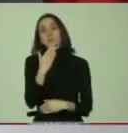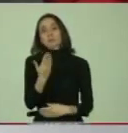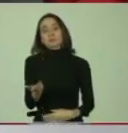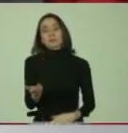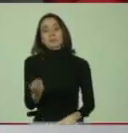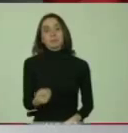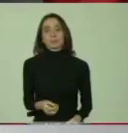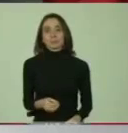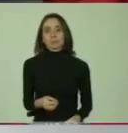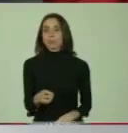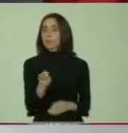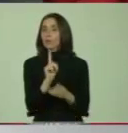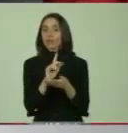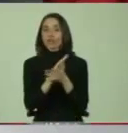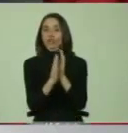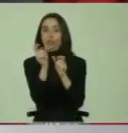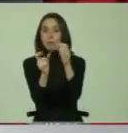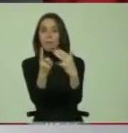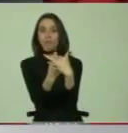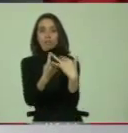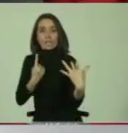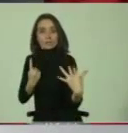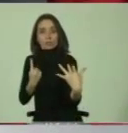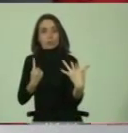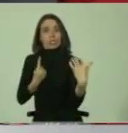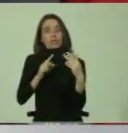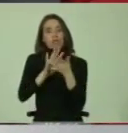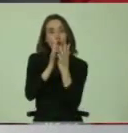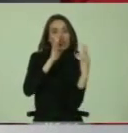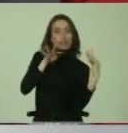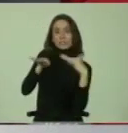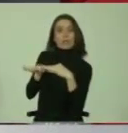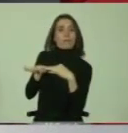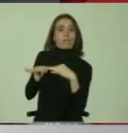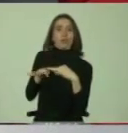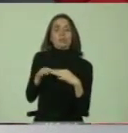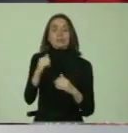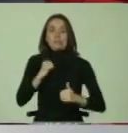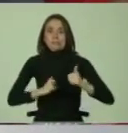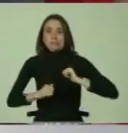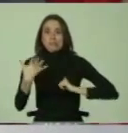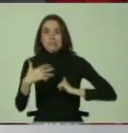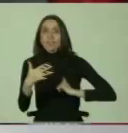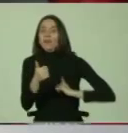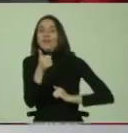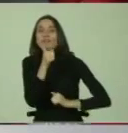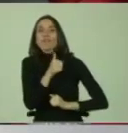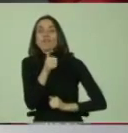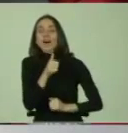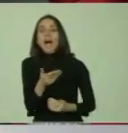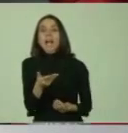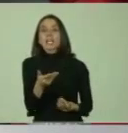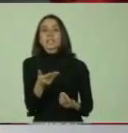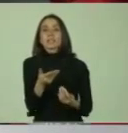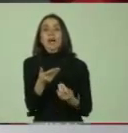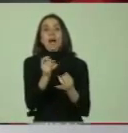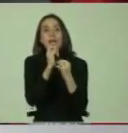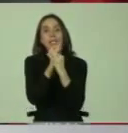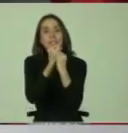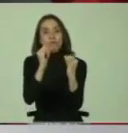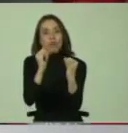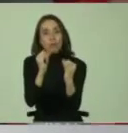También no todos los excluidos son igualmente visibles y aquí es dramática la falta de una información